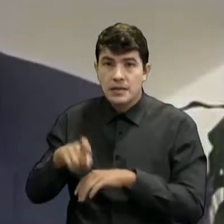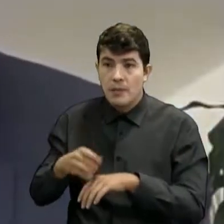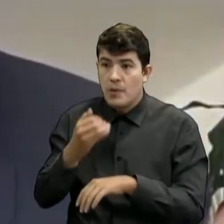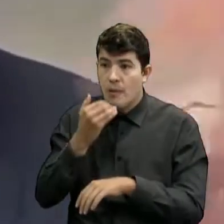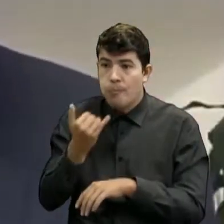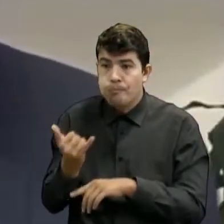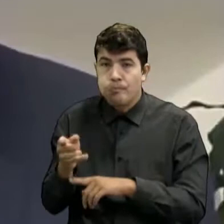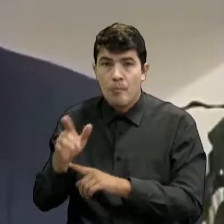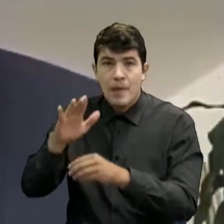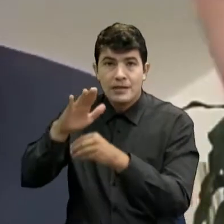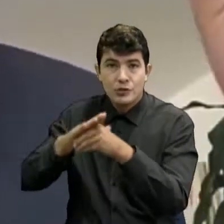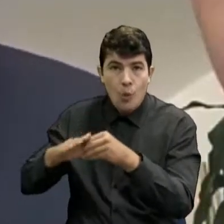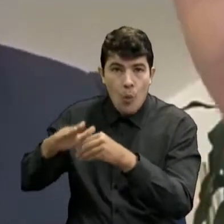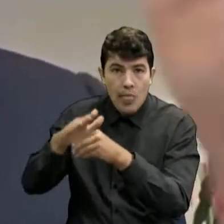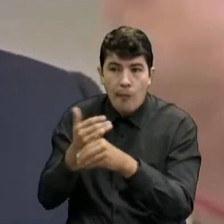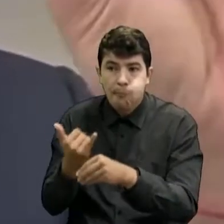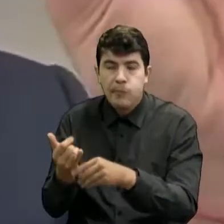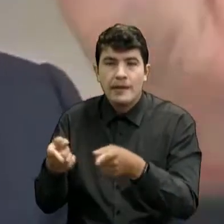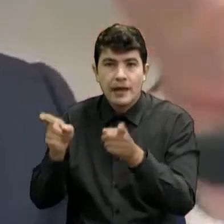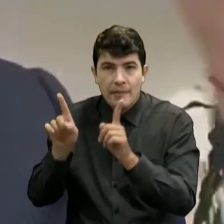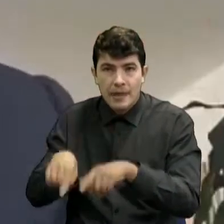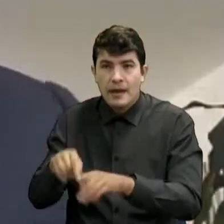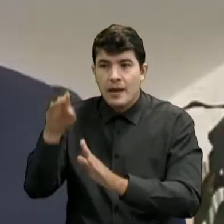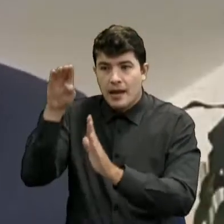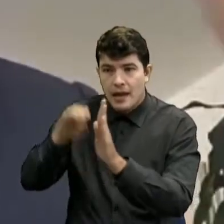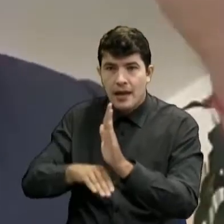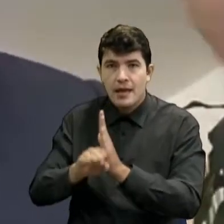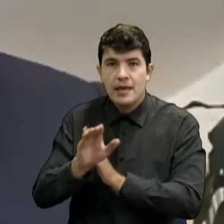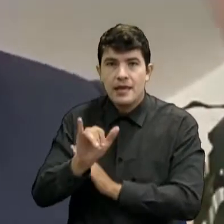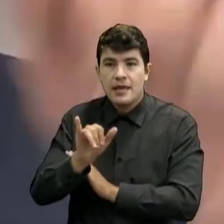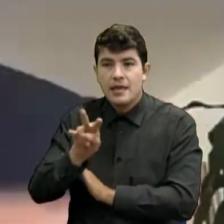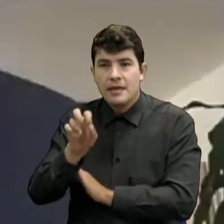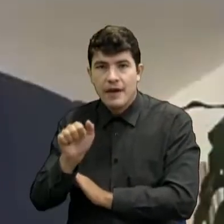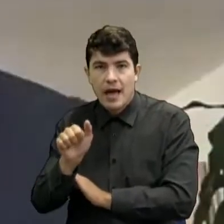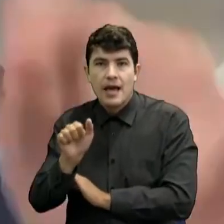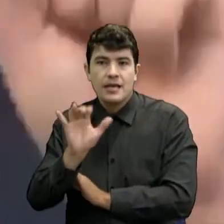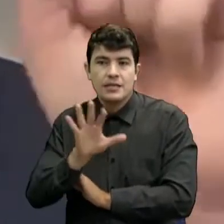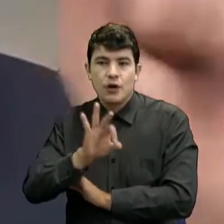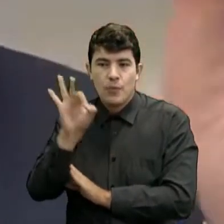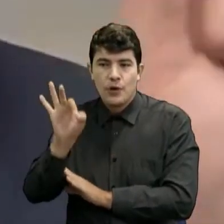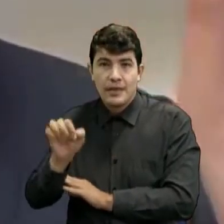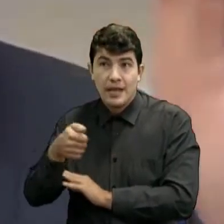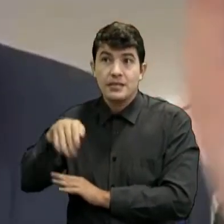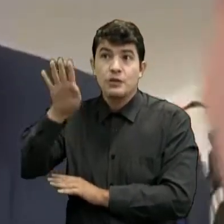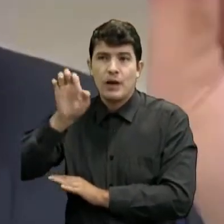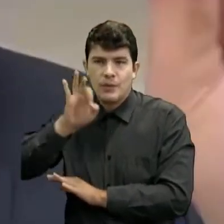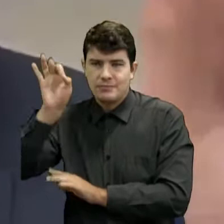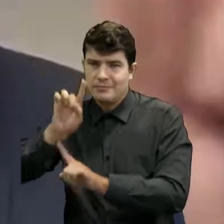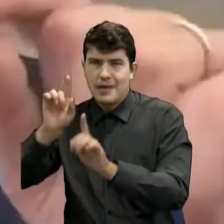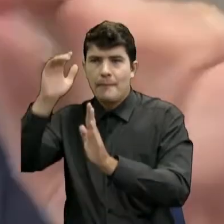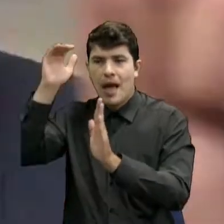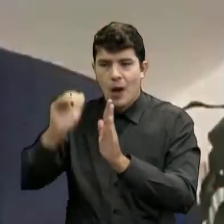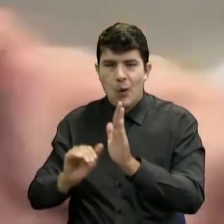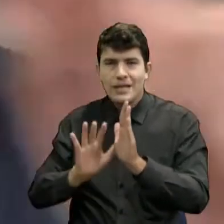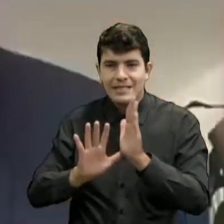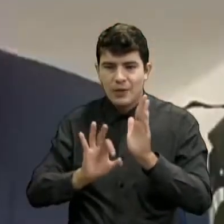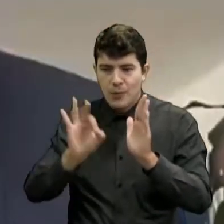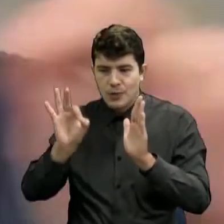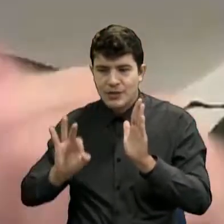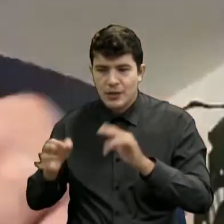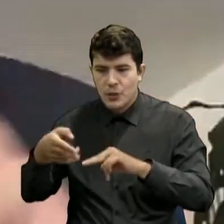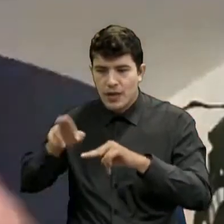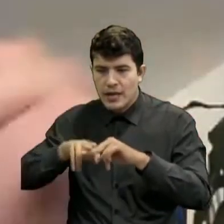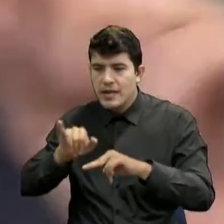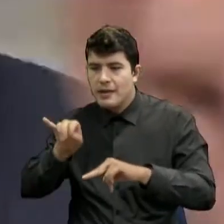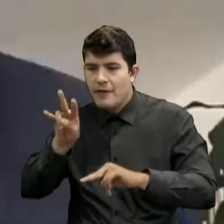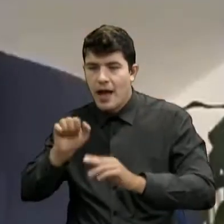a una mascota, va a acceder a ese IVA del 5%, no del 19. Y también se disminuye la tarifa administrativa, que tiene que ver